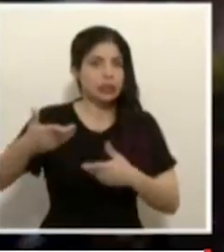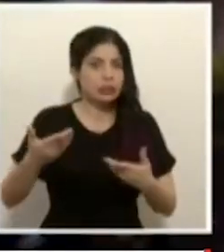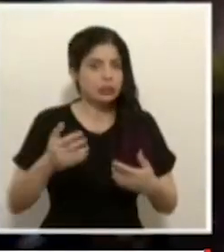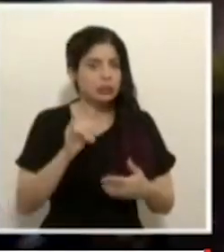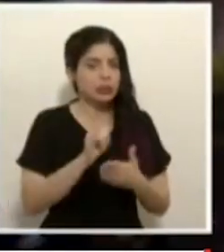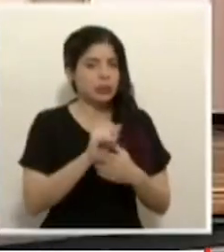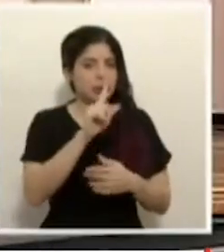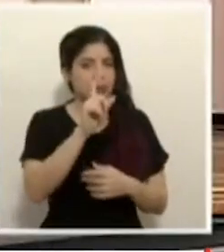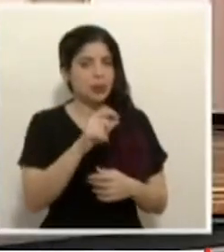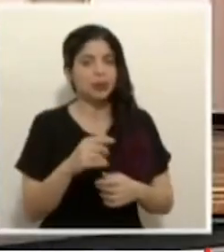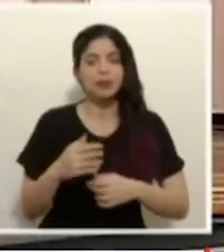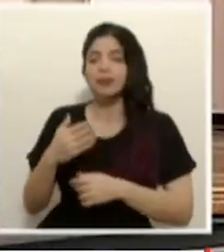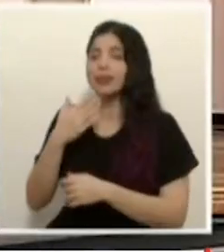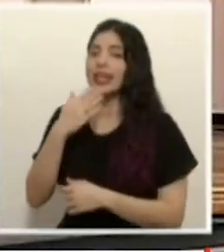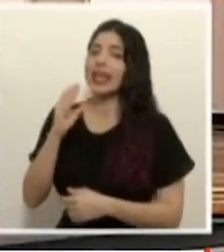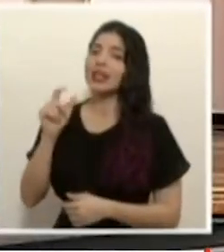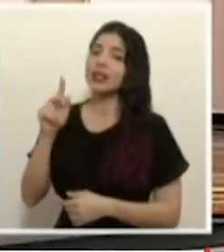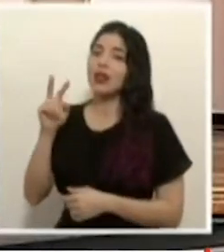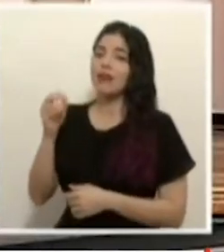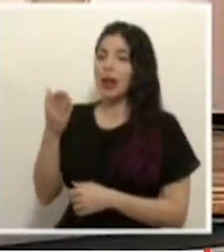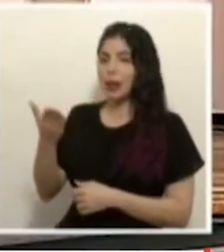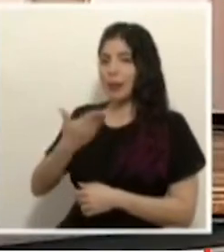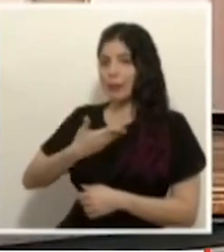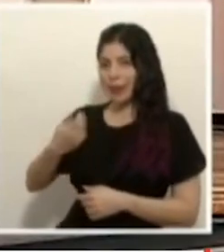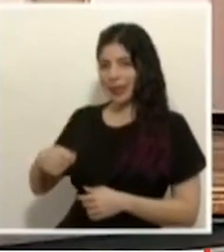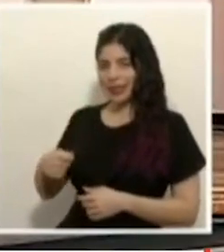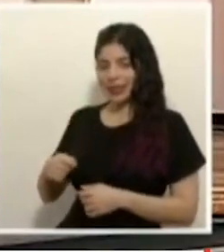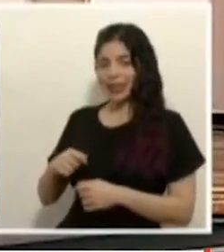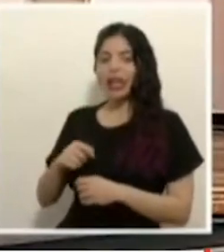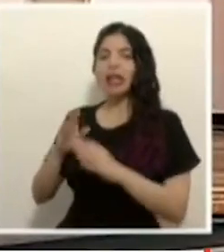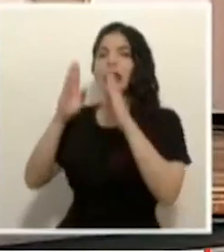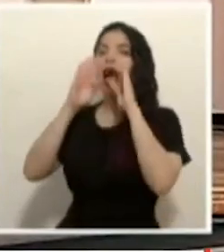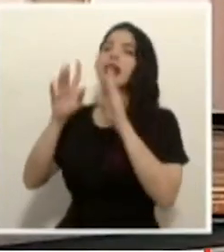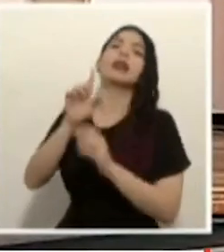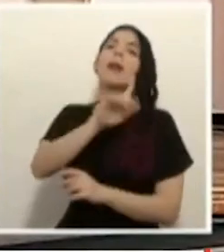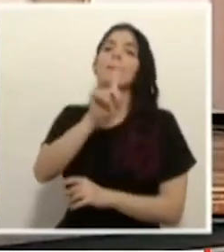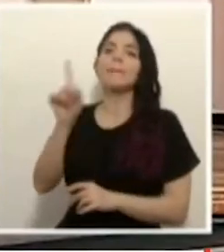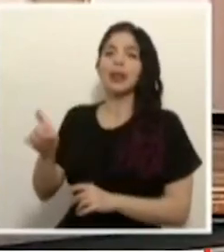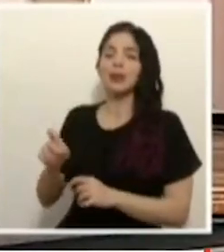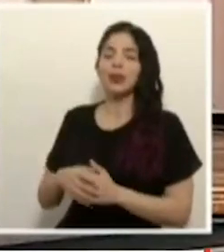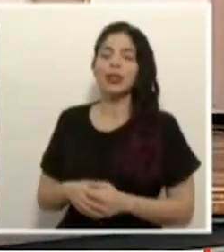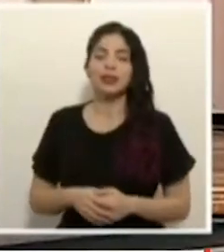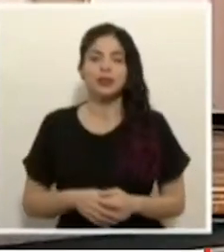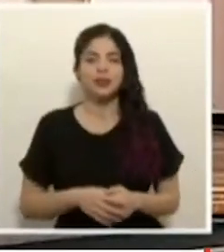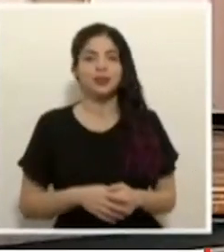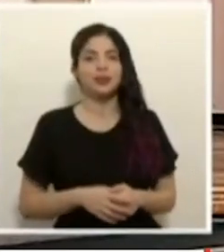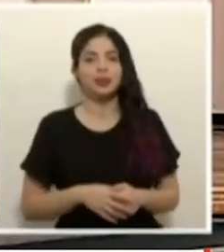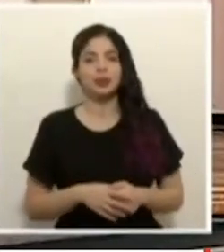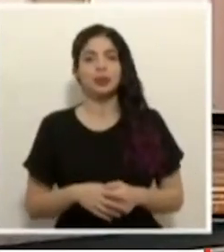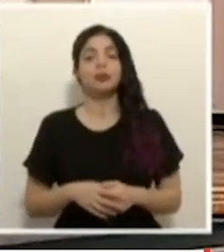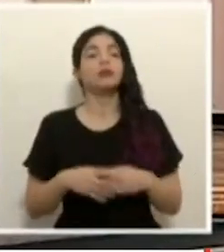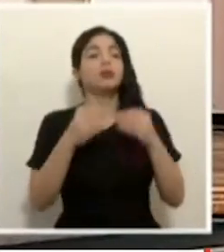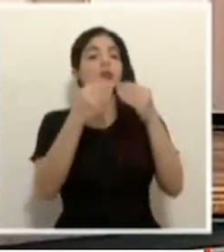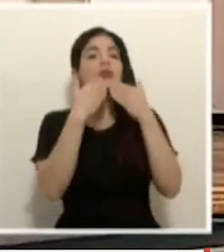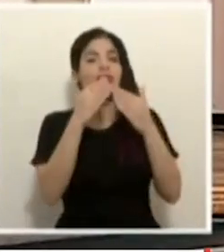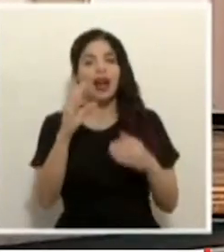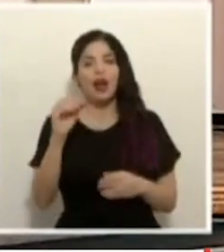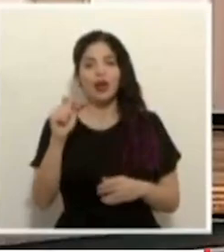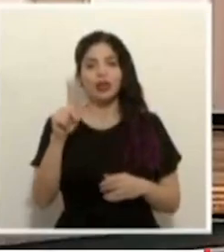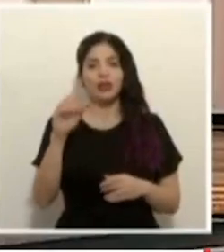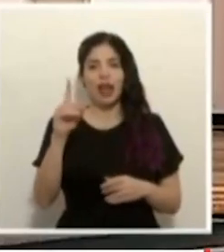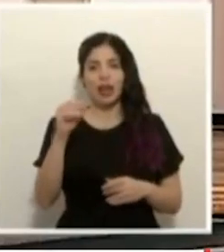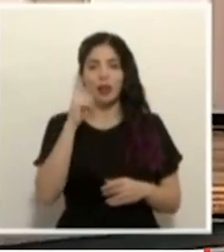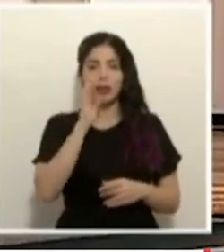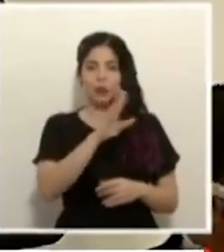consulta muchas gracias osvaldo señor presidente va a atender su consulta gracias muchas gracias osvaldo por la